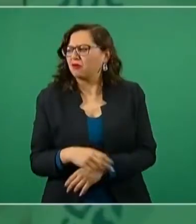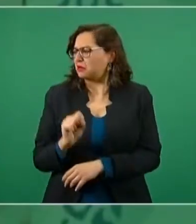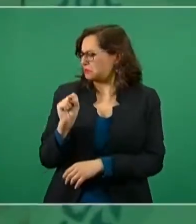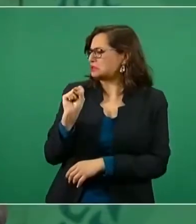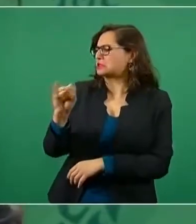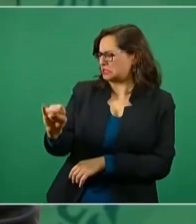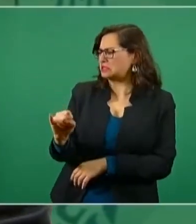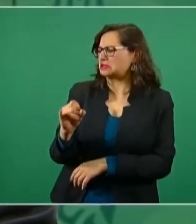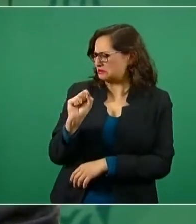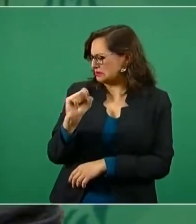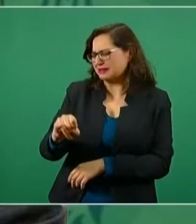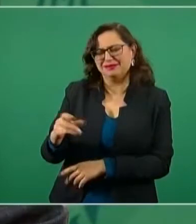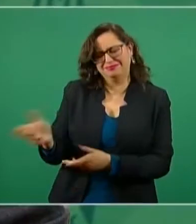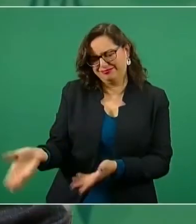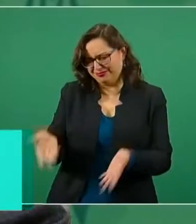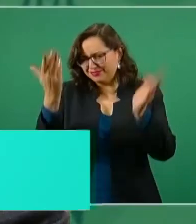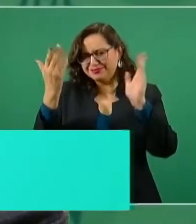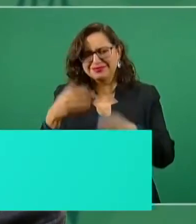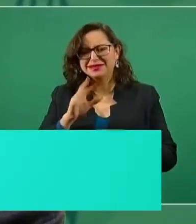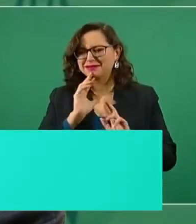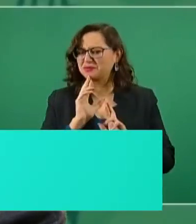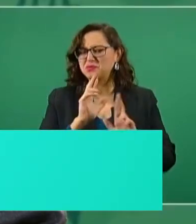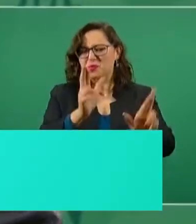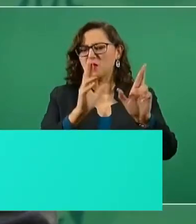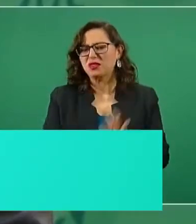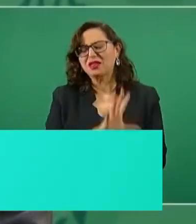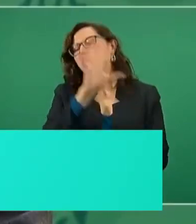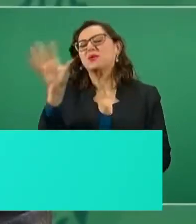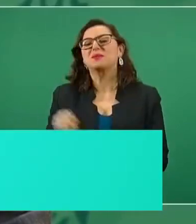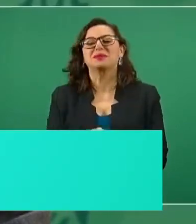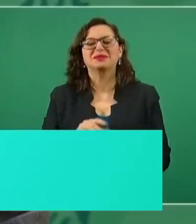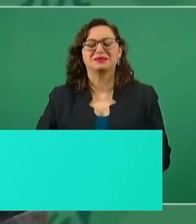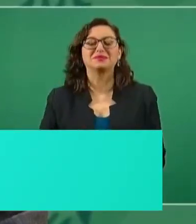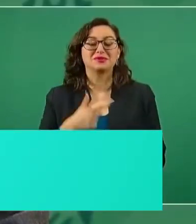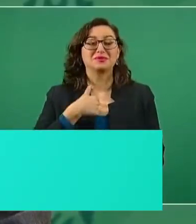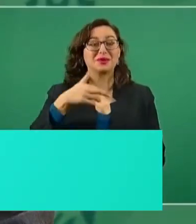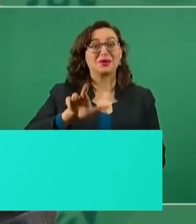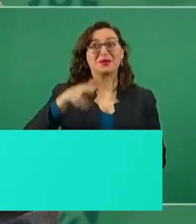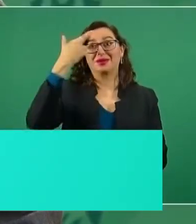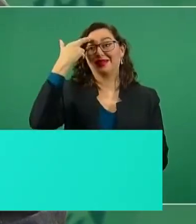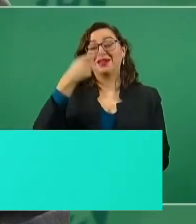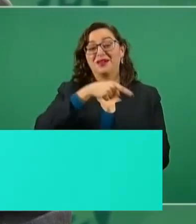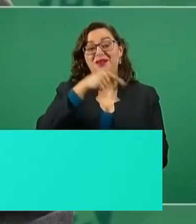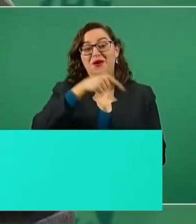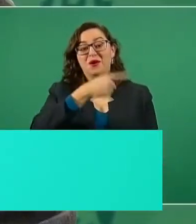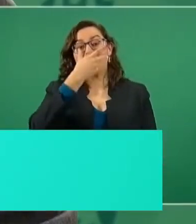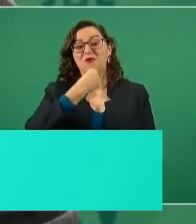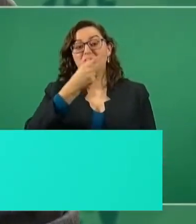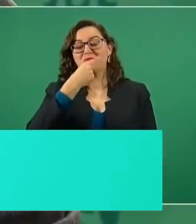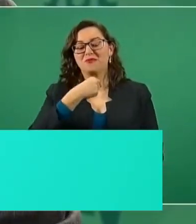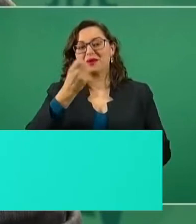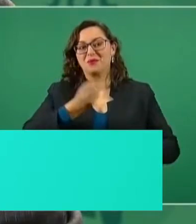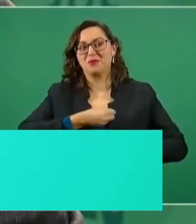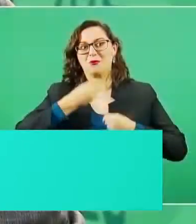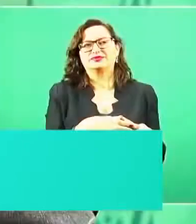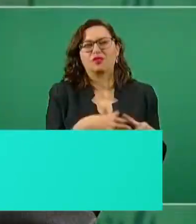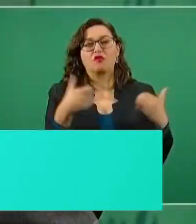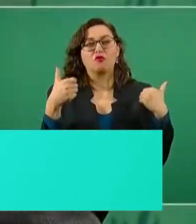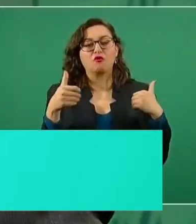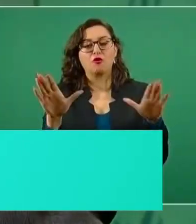Pero me acordé de este, del maestro Pellicer que era director de,